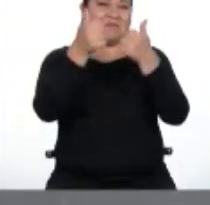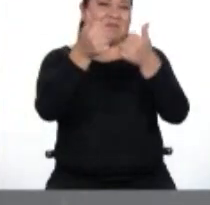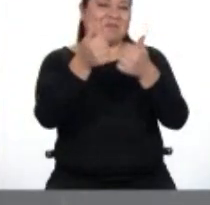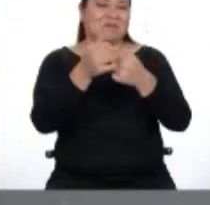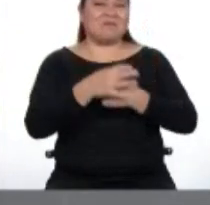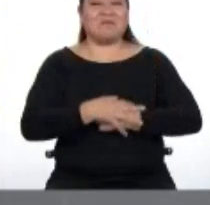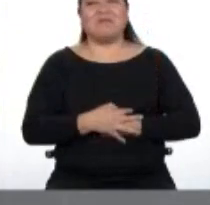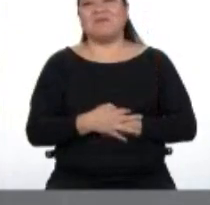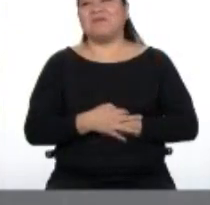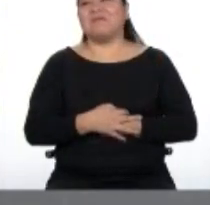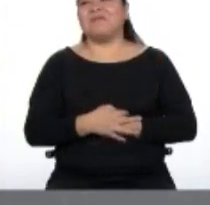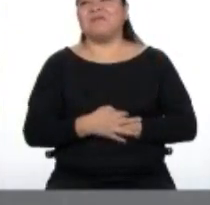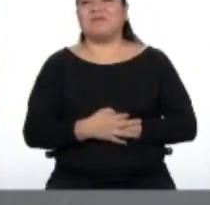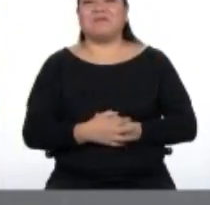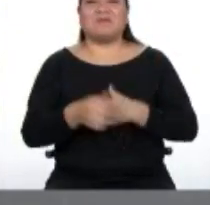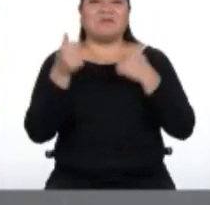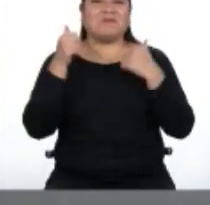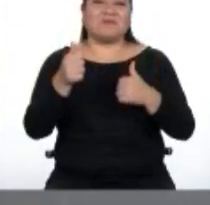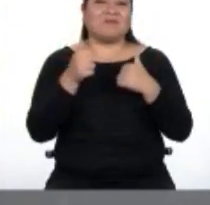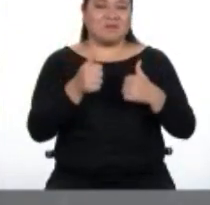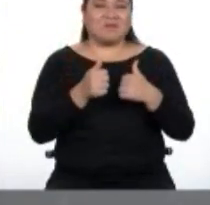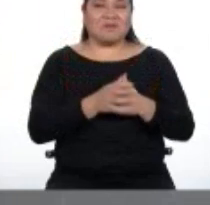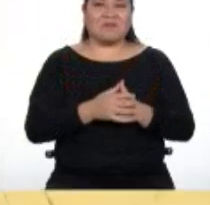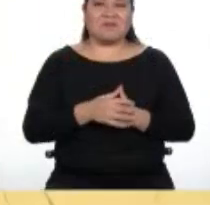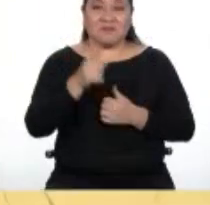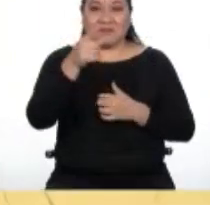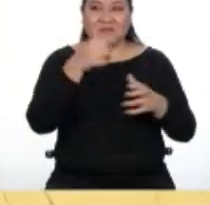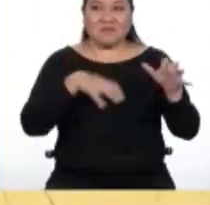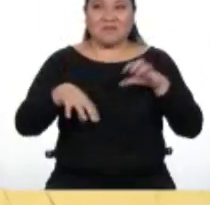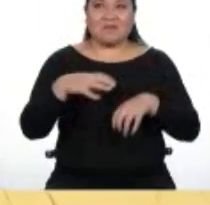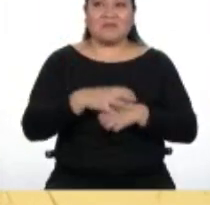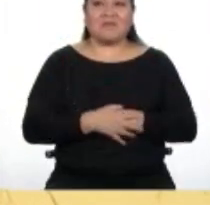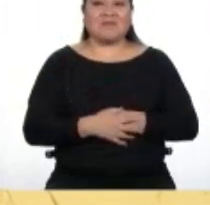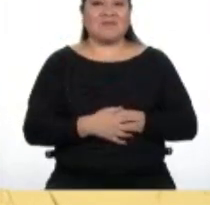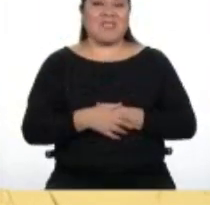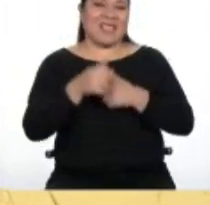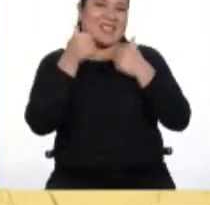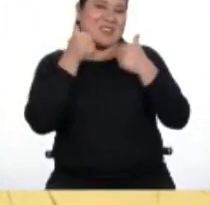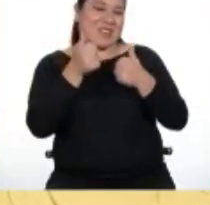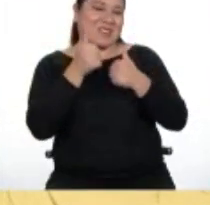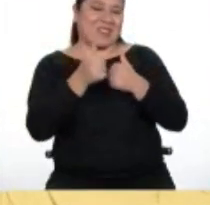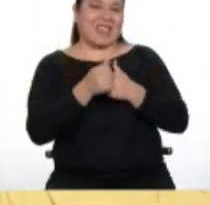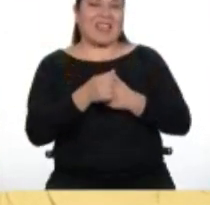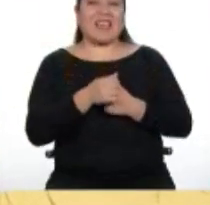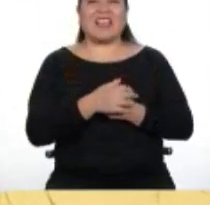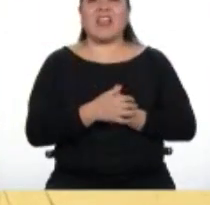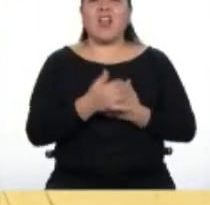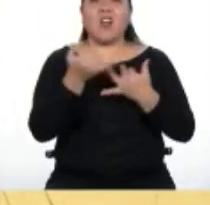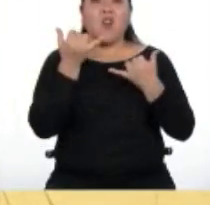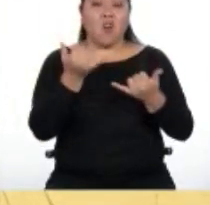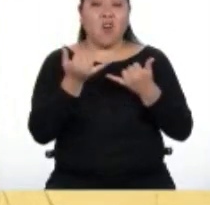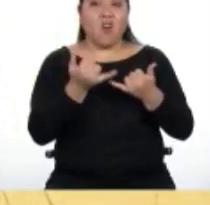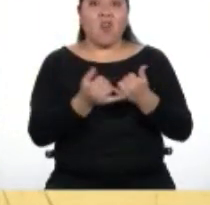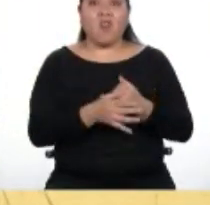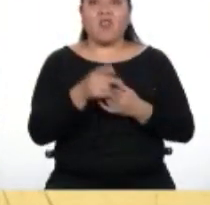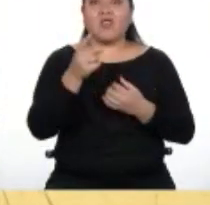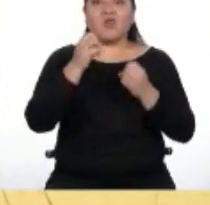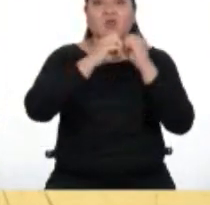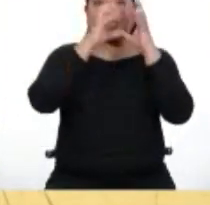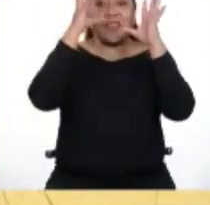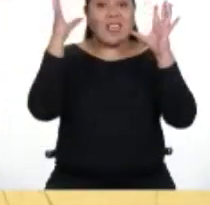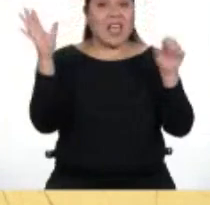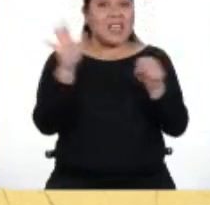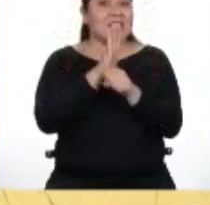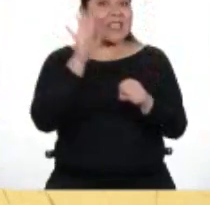¡Excelente! ¡Fantástico! ¡Muy bien hecho! ¡Muy bien, Rodrigo! Hoy ha sido un día